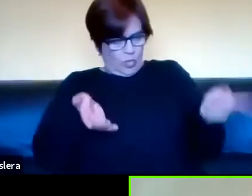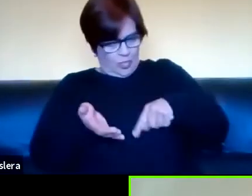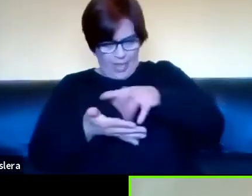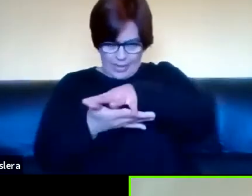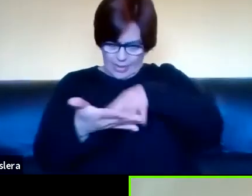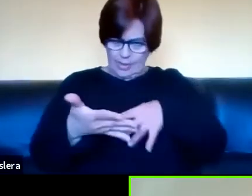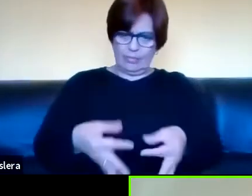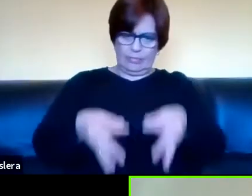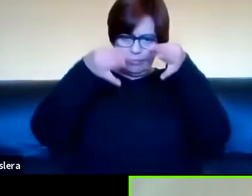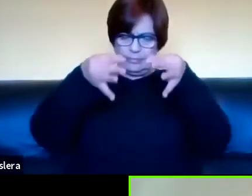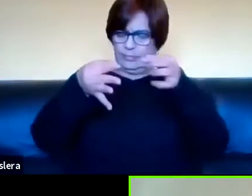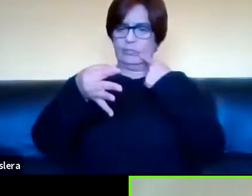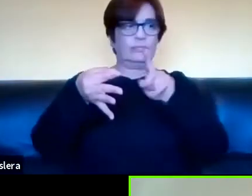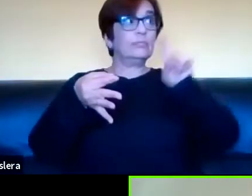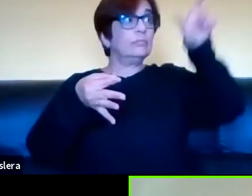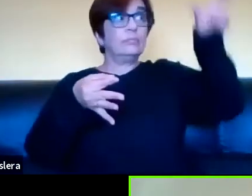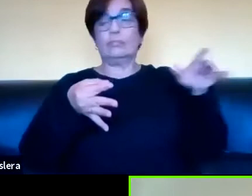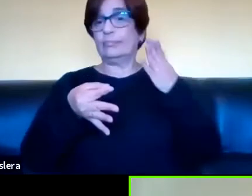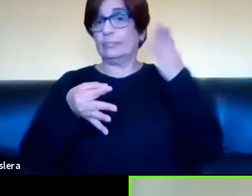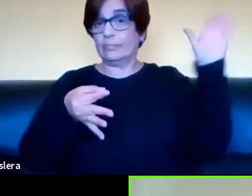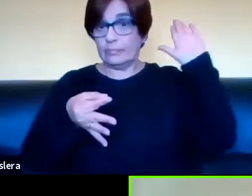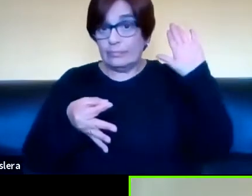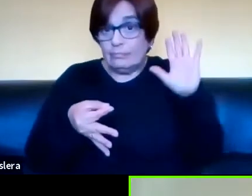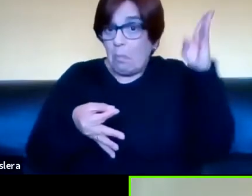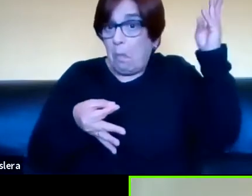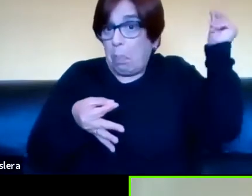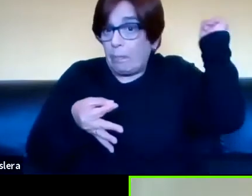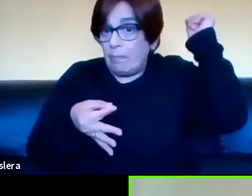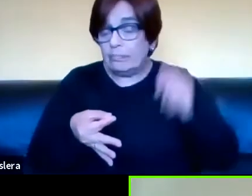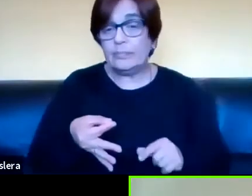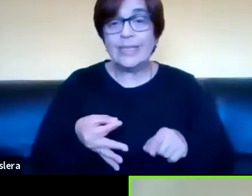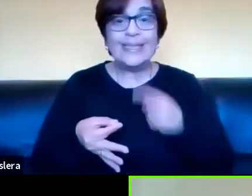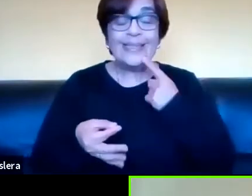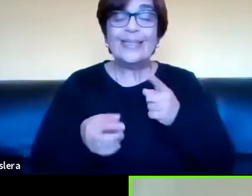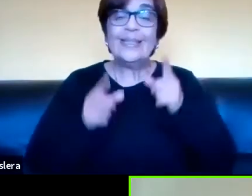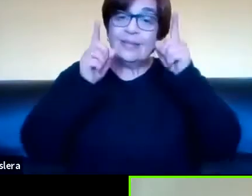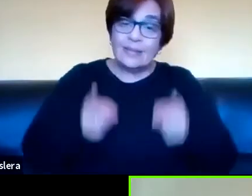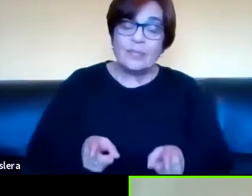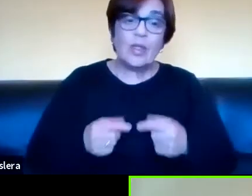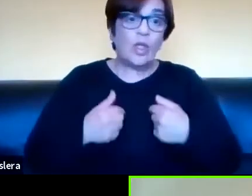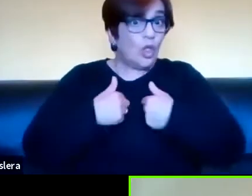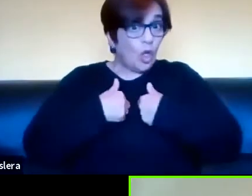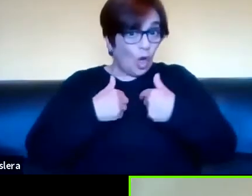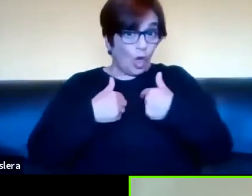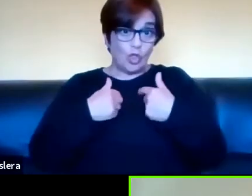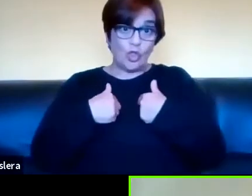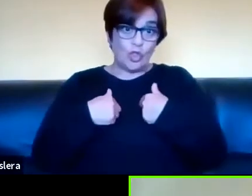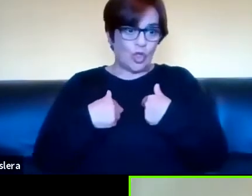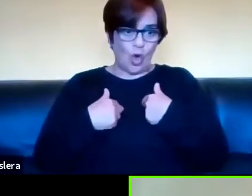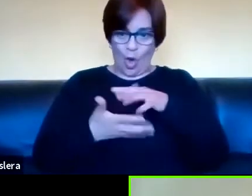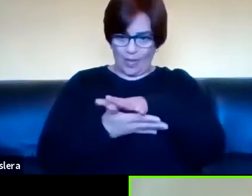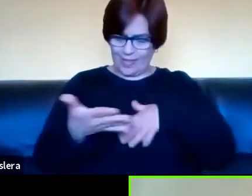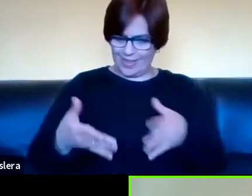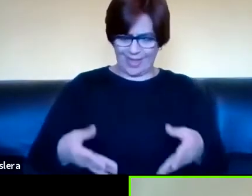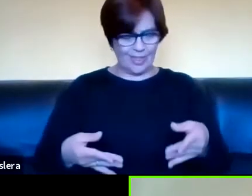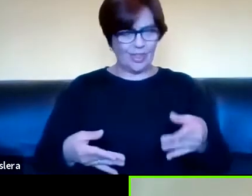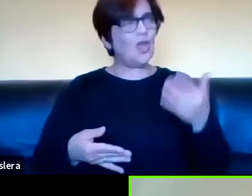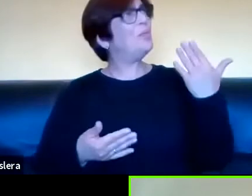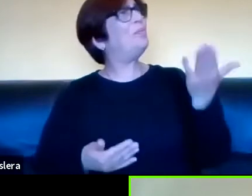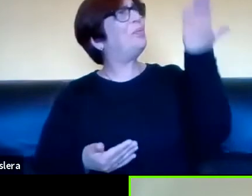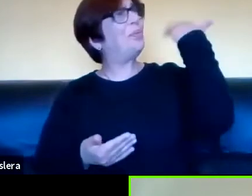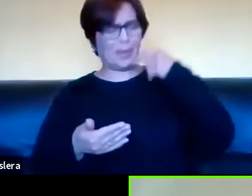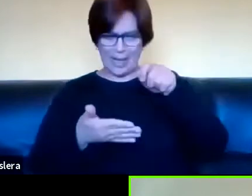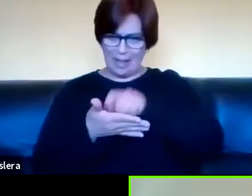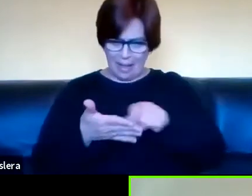Mi relación es con el texto, ya no es más con el hablante. El hablante desaparece. Al punto tal que yo me relaciono con mis propios textos. Ah, yo escribí esto.